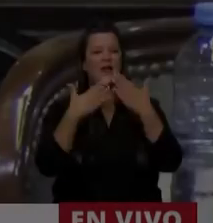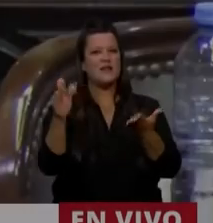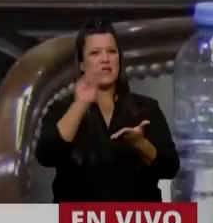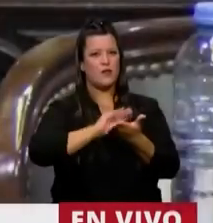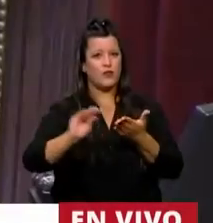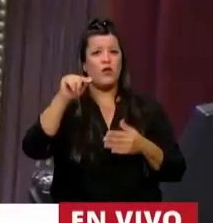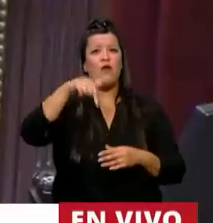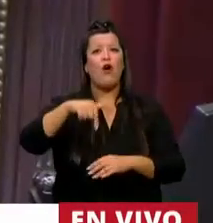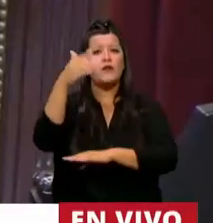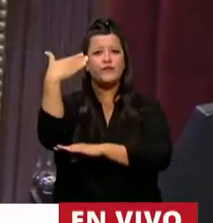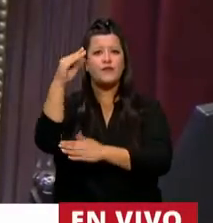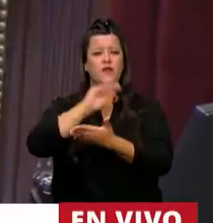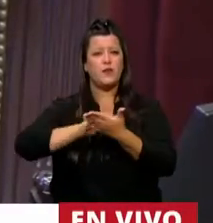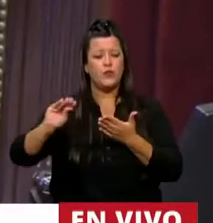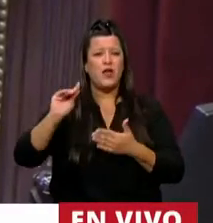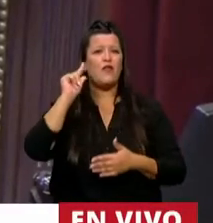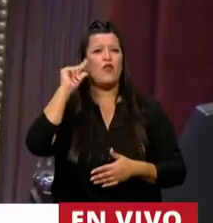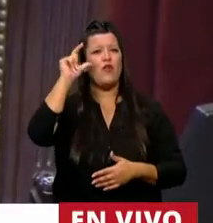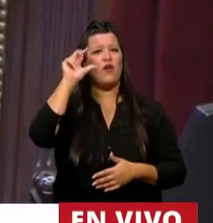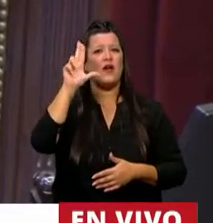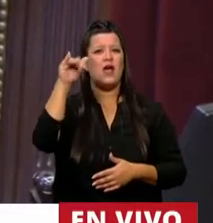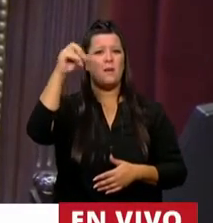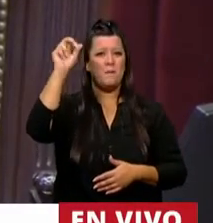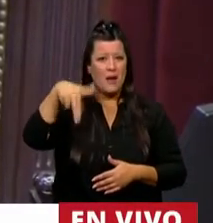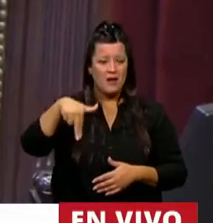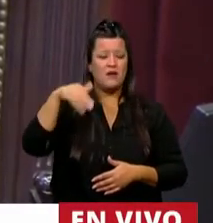En uso de la palabra el diputado Germán Martínez.